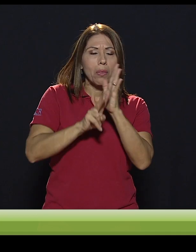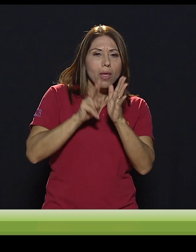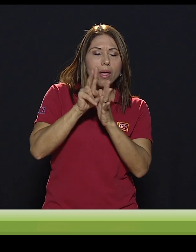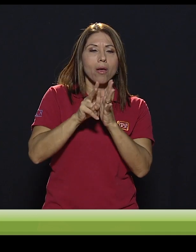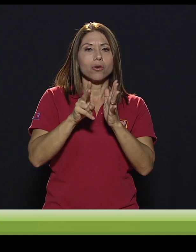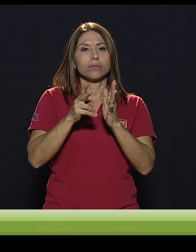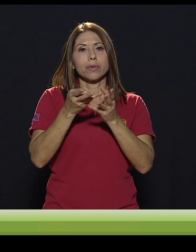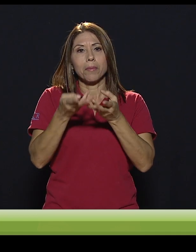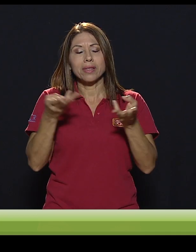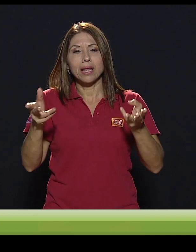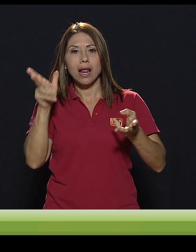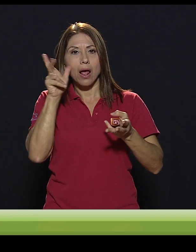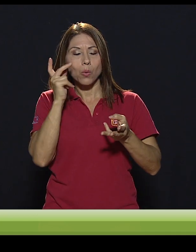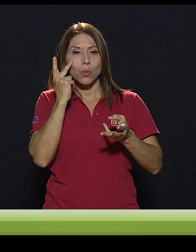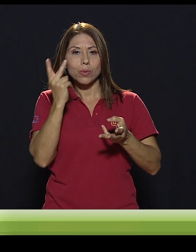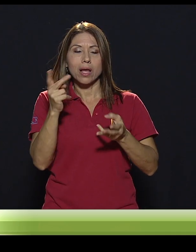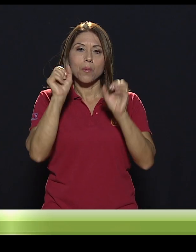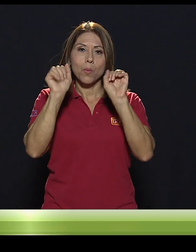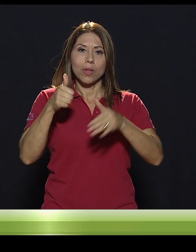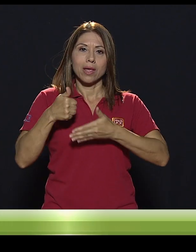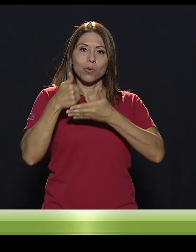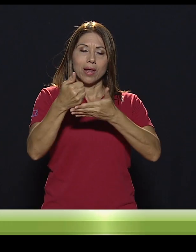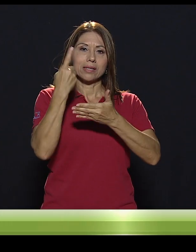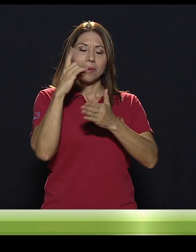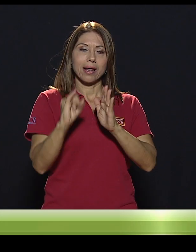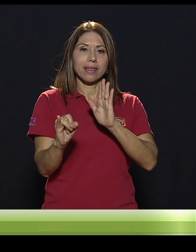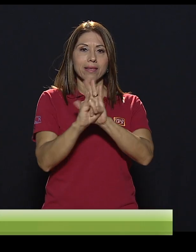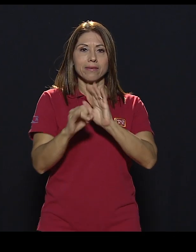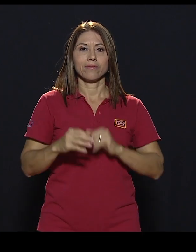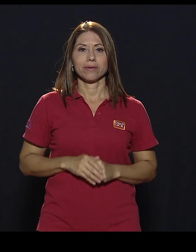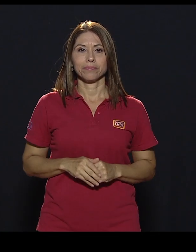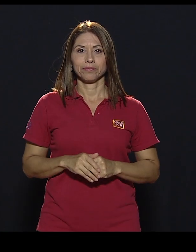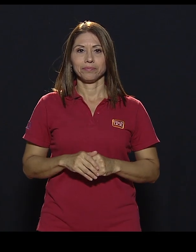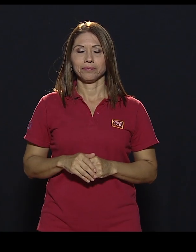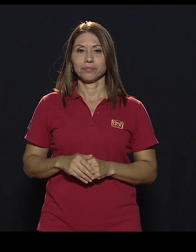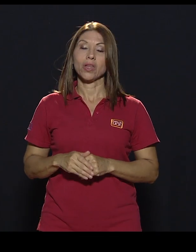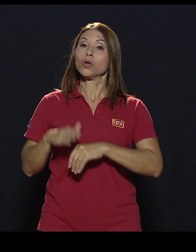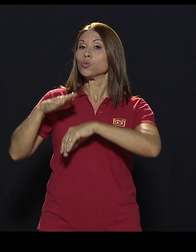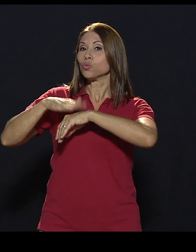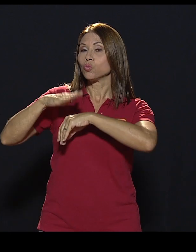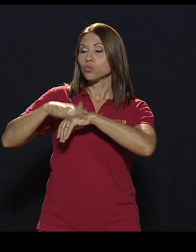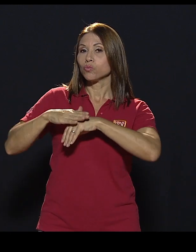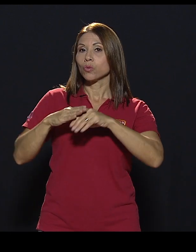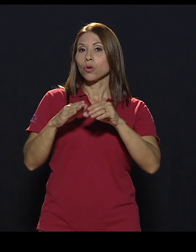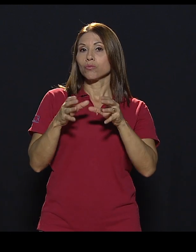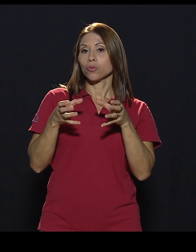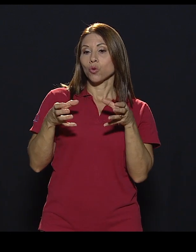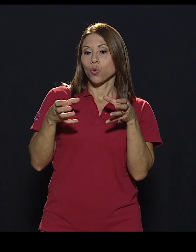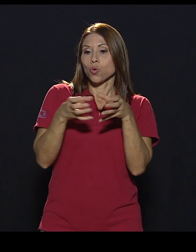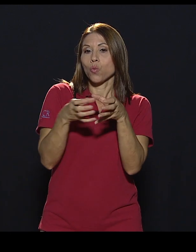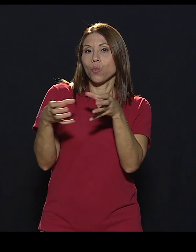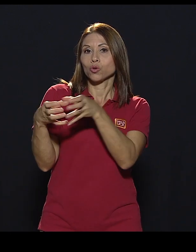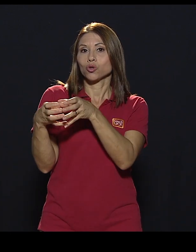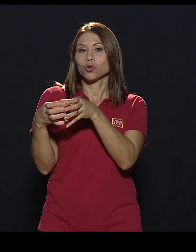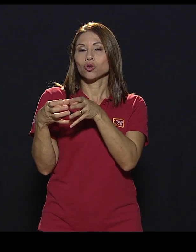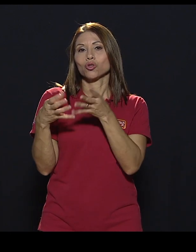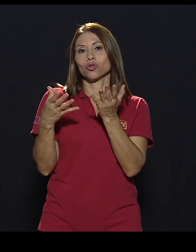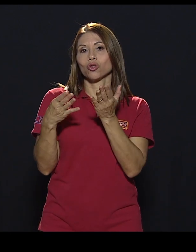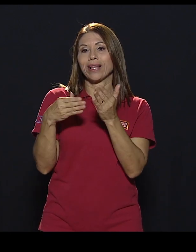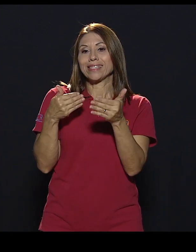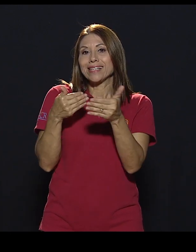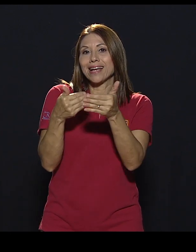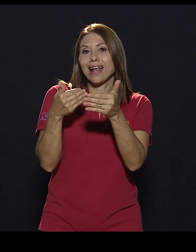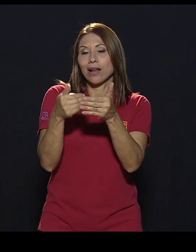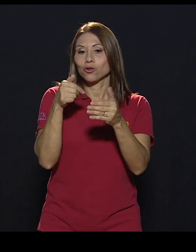puede ayudarles a identificarse. Con respecto a los grupos cercanos a esta persona,